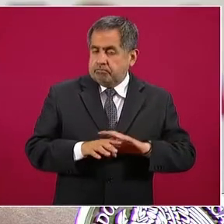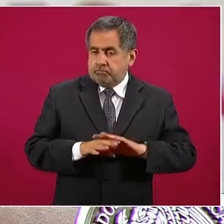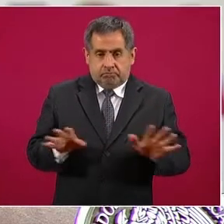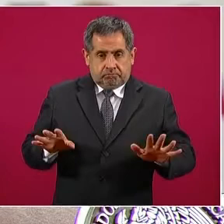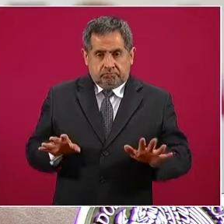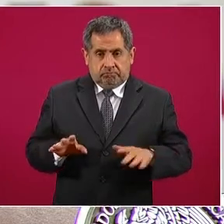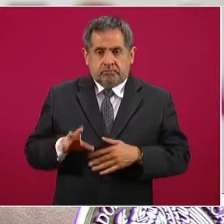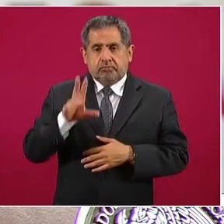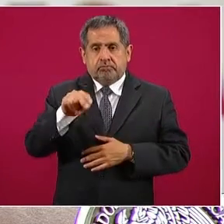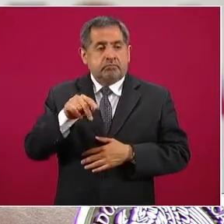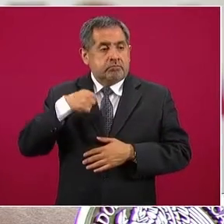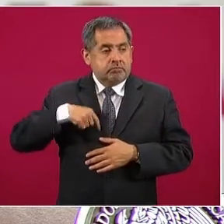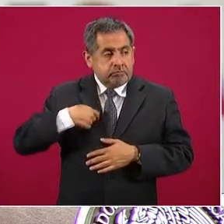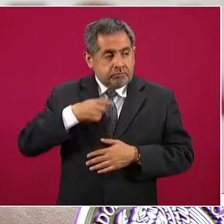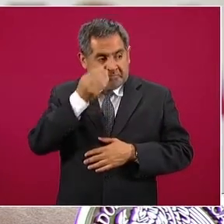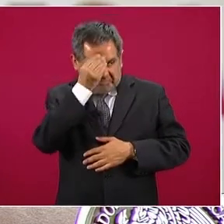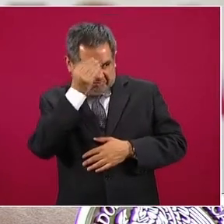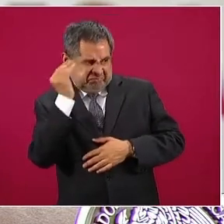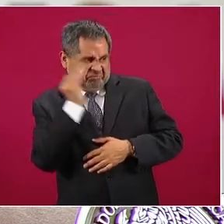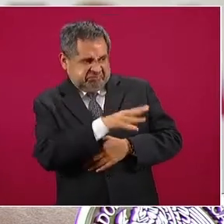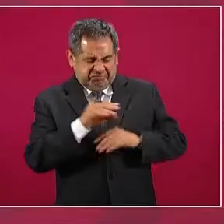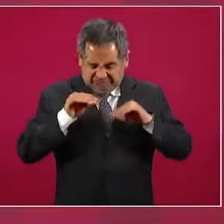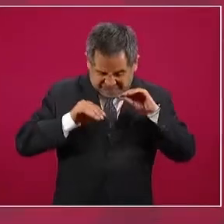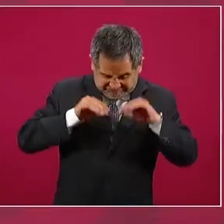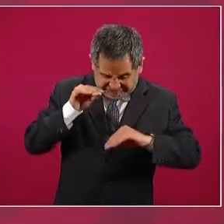no se fabrican delitos a nadie.